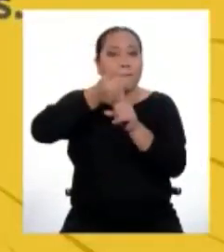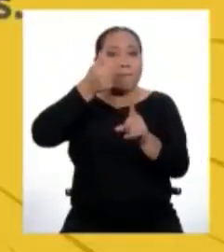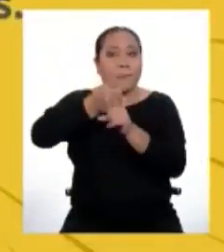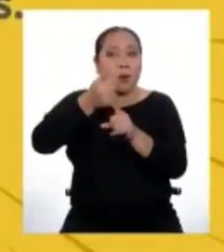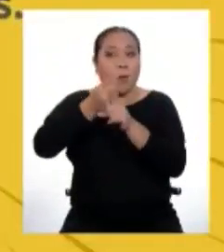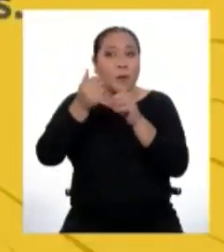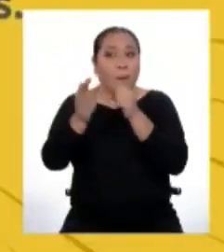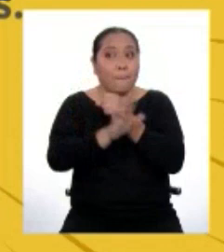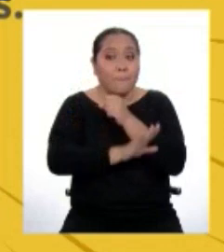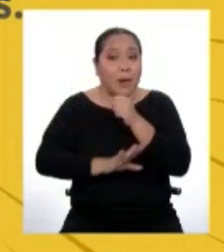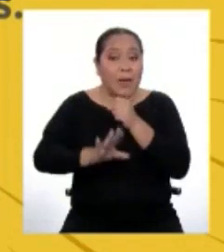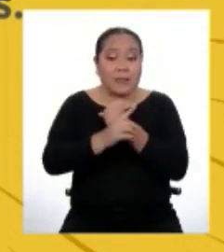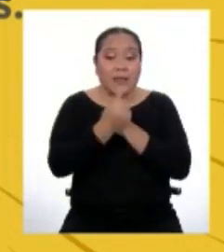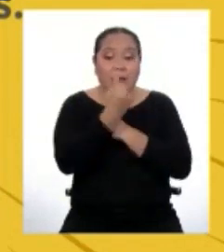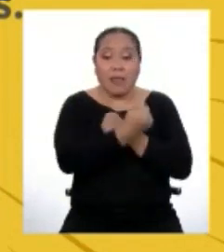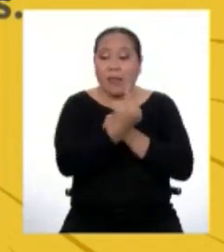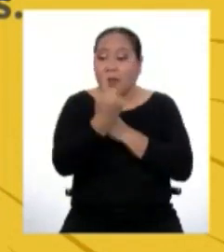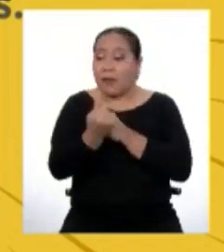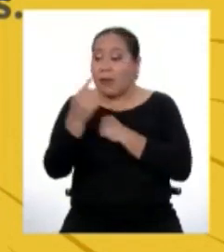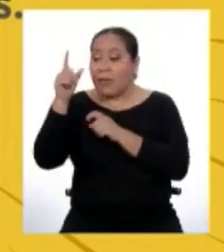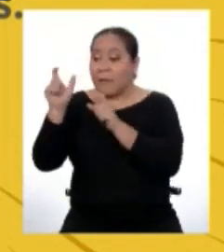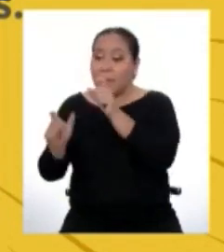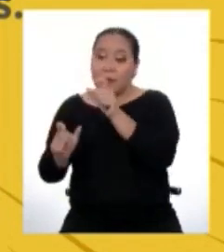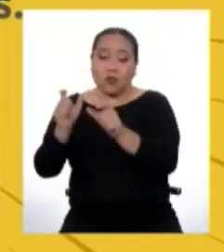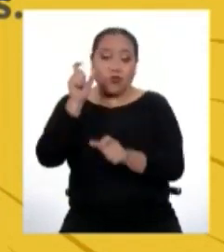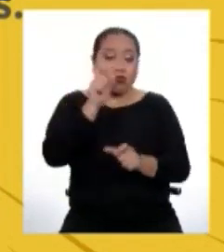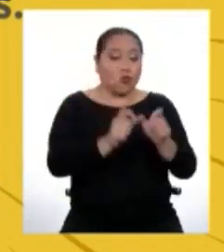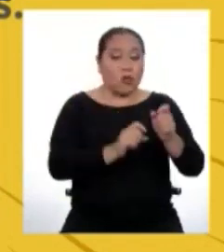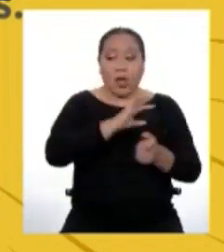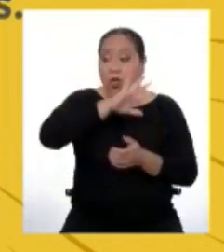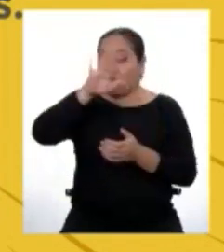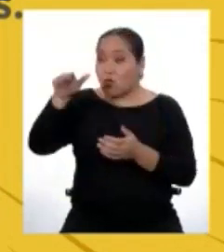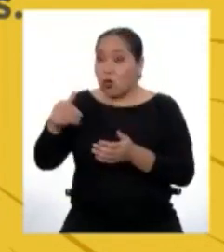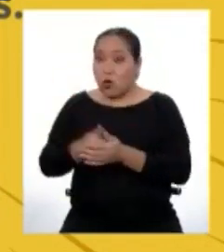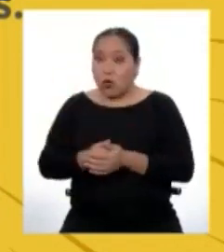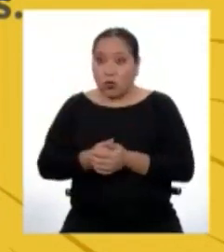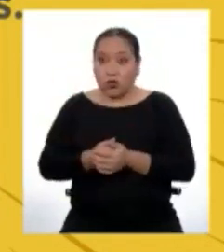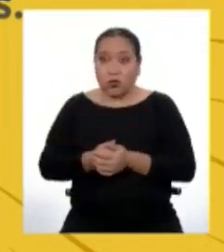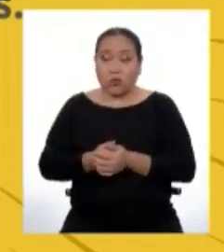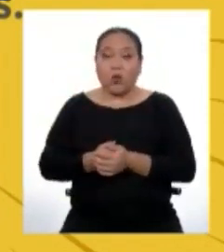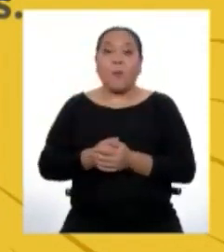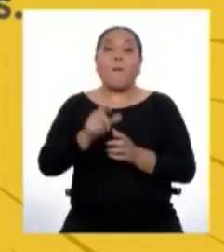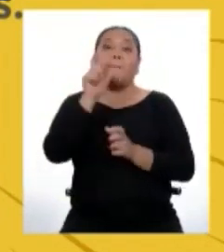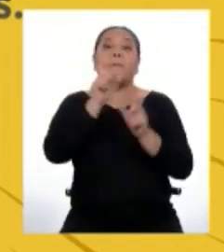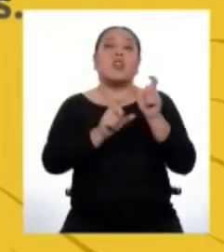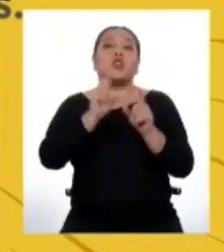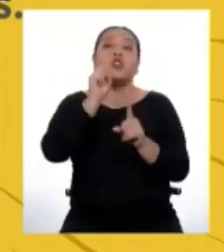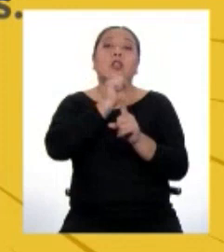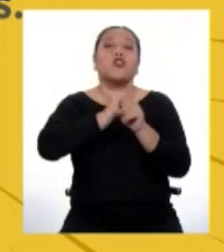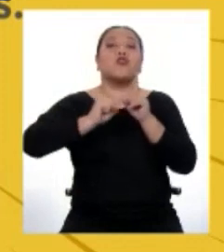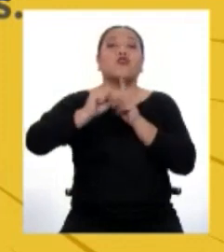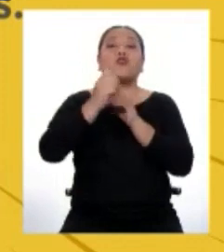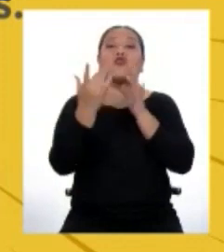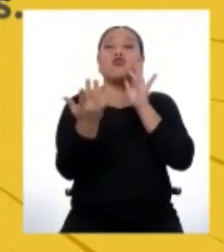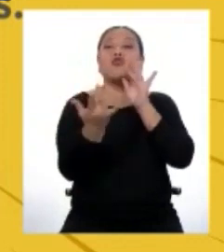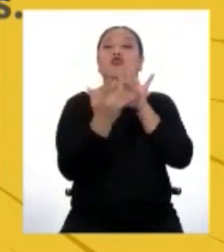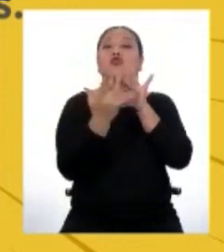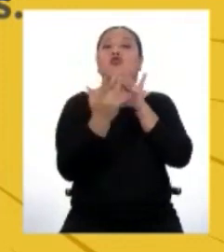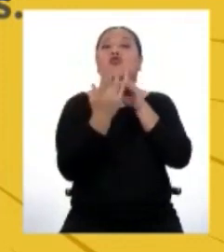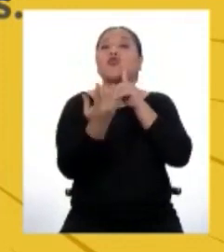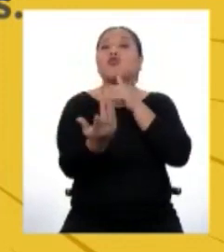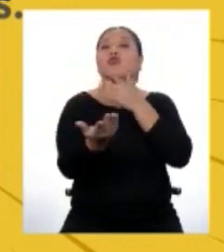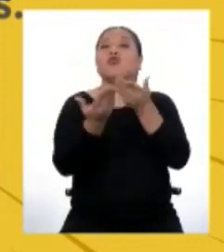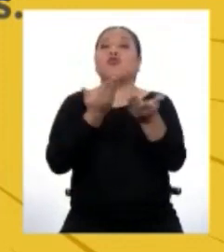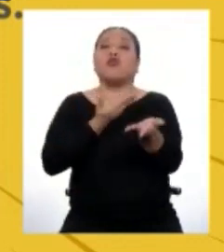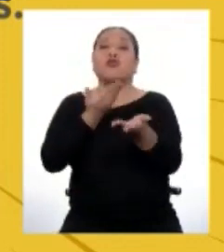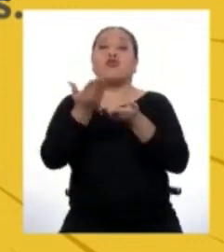básica de los seres humanos es que todas y todos somos seres sociales. Y por lo tanto, tenemos